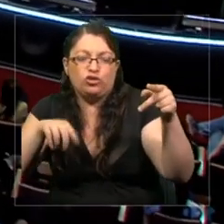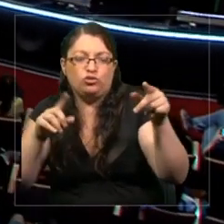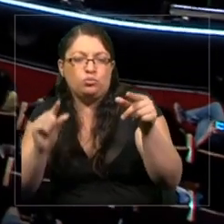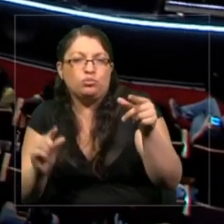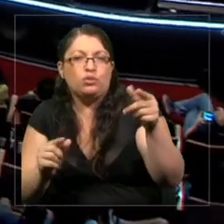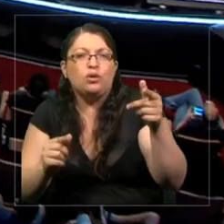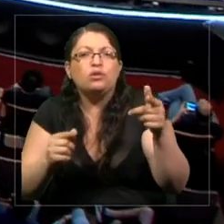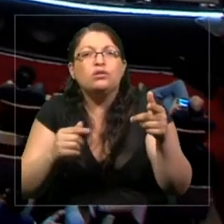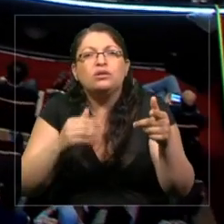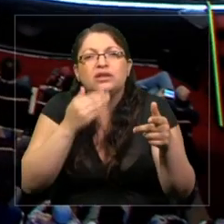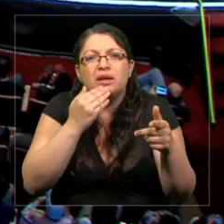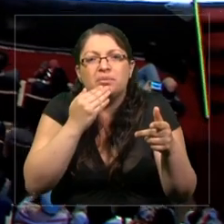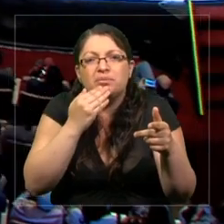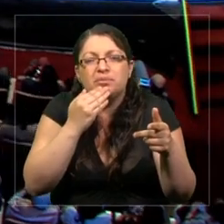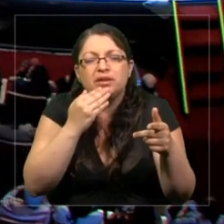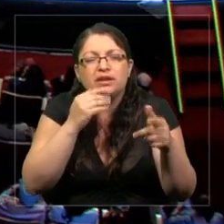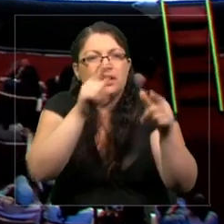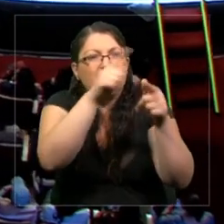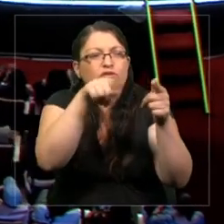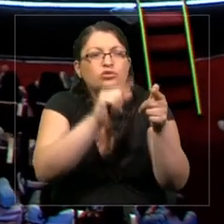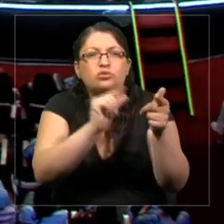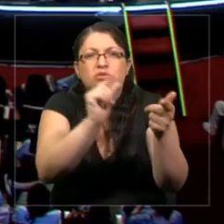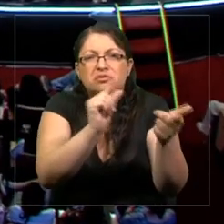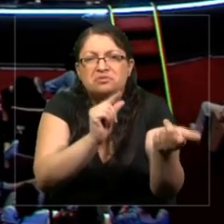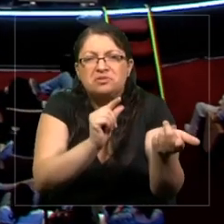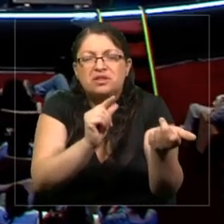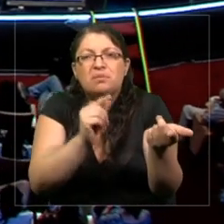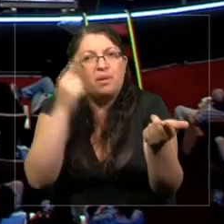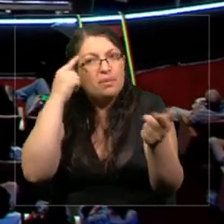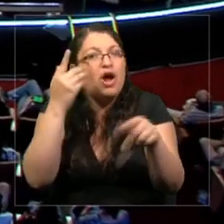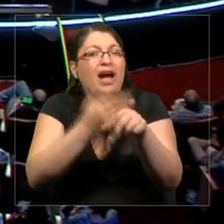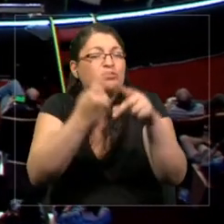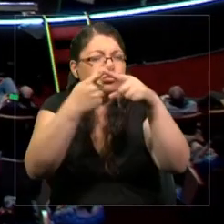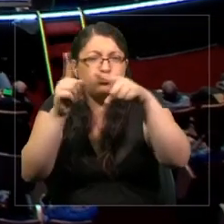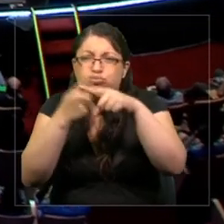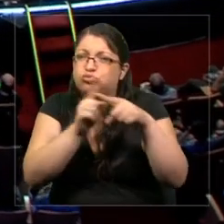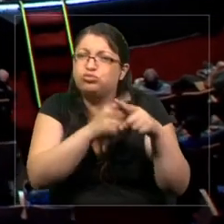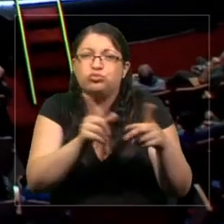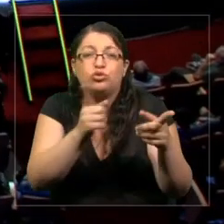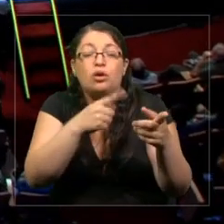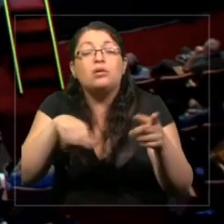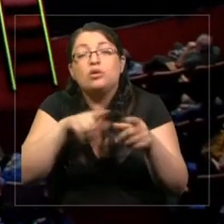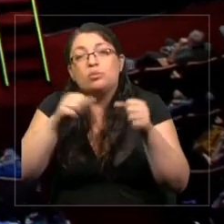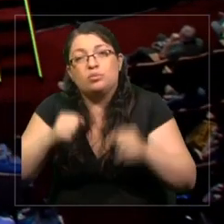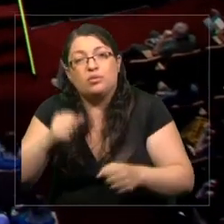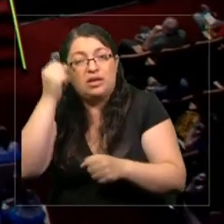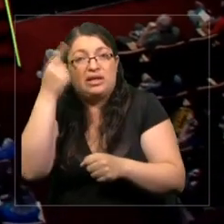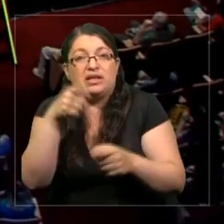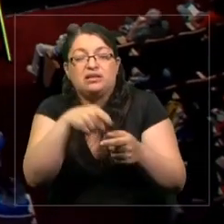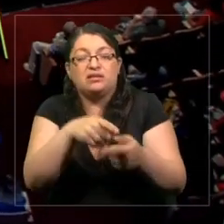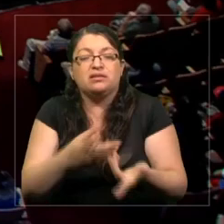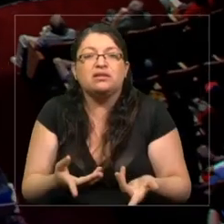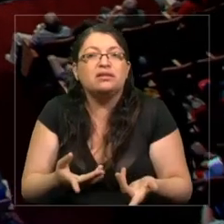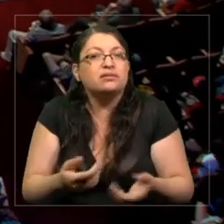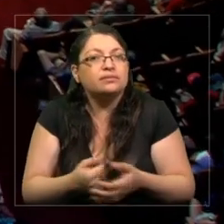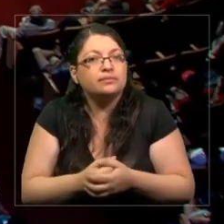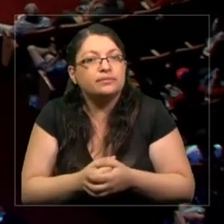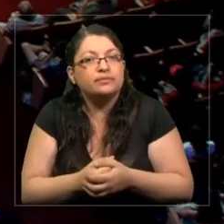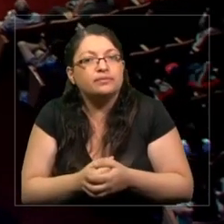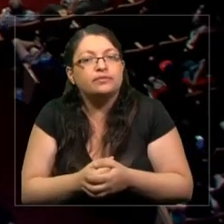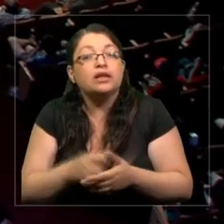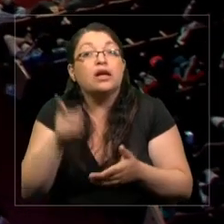simples, pero hay una gran diversidad para poder entender acá. El último ejemplo son este grupo muy